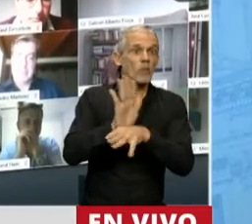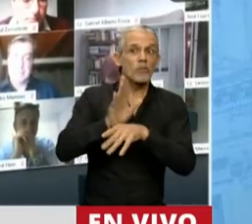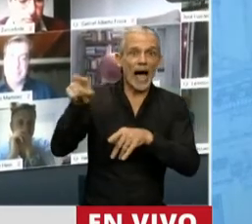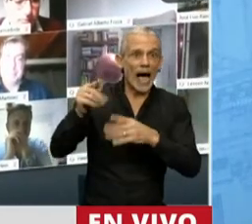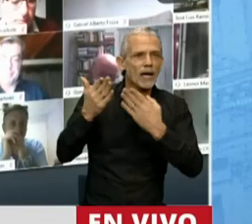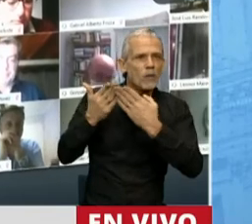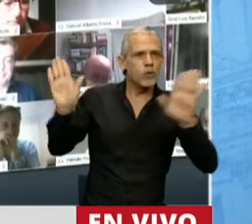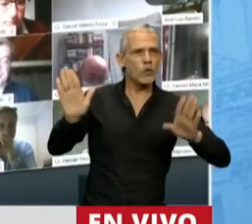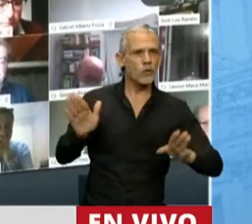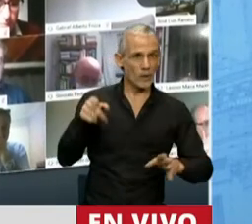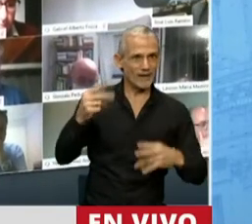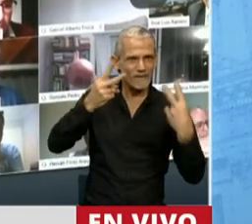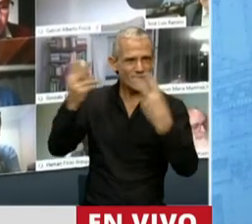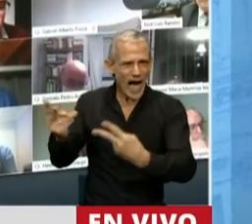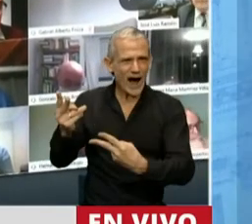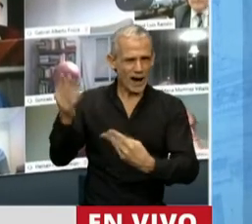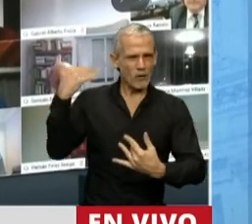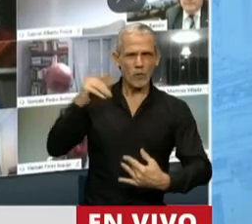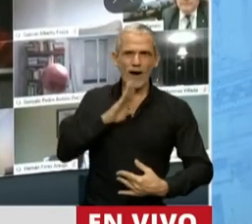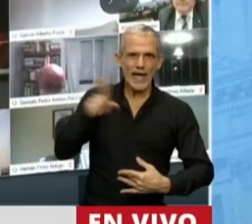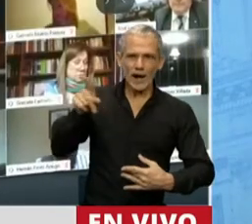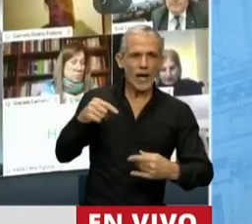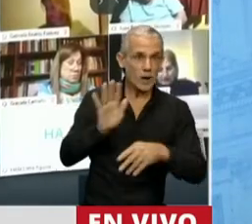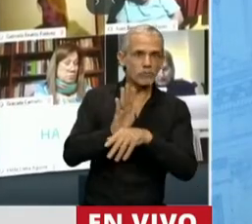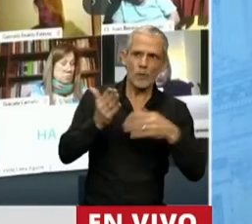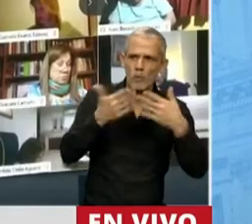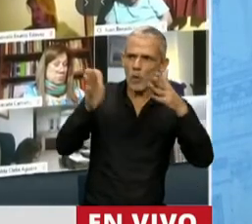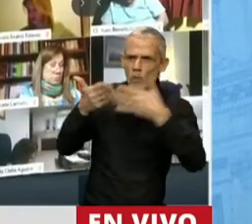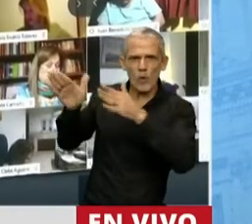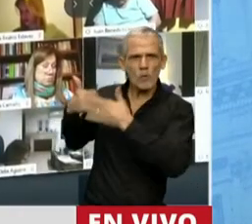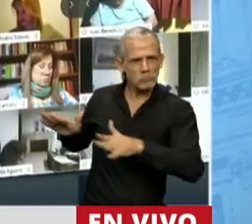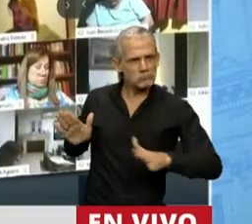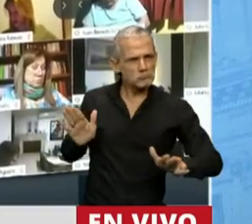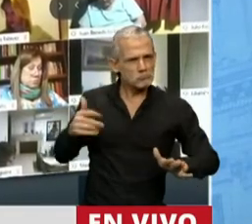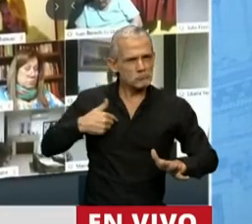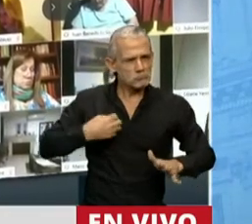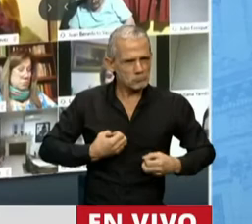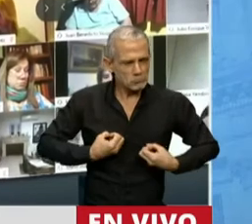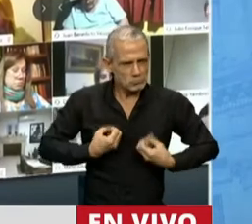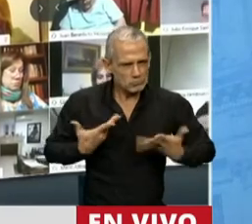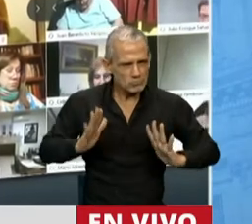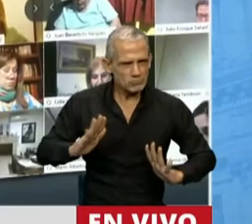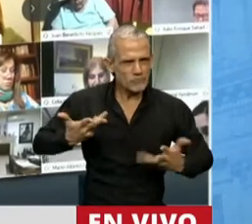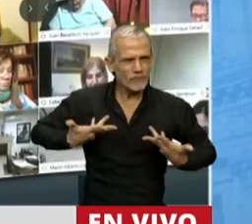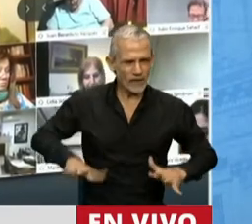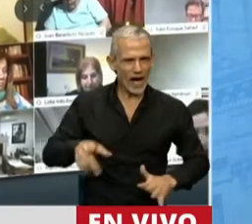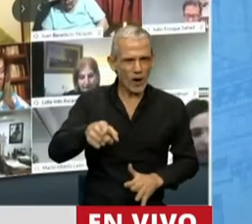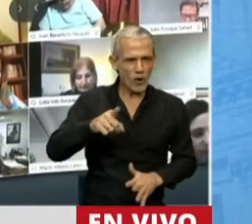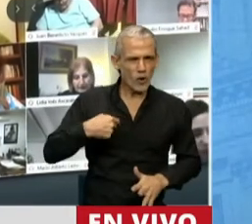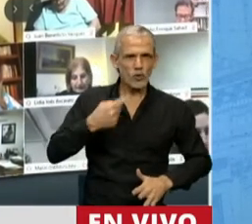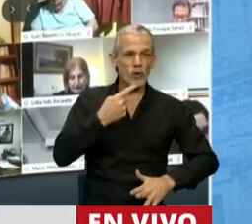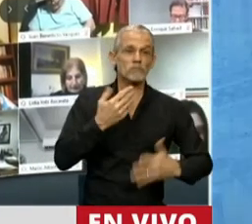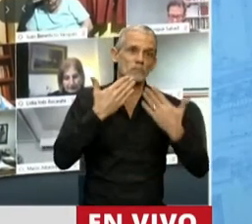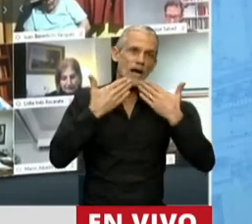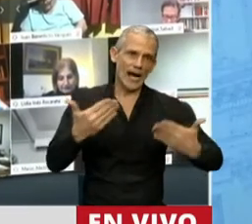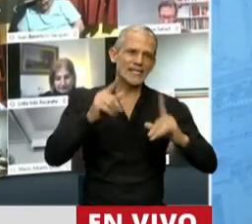a partir de ese viaje. Lo digo con honestidad. Por eso también creo que corresponde